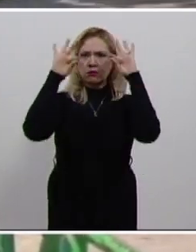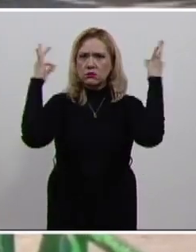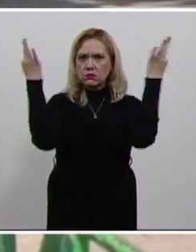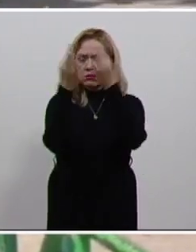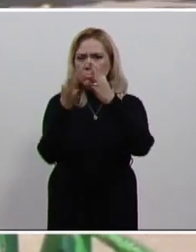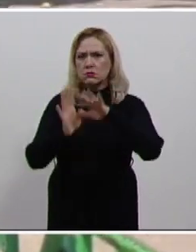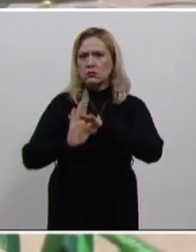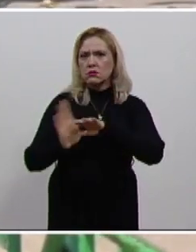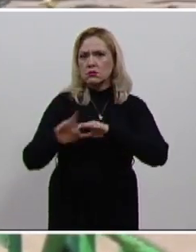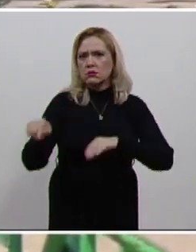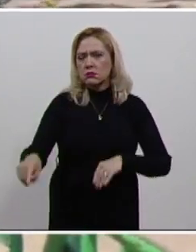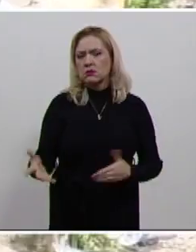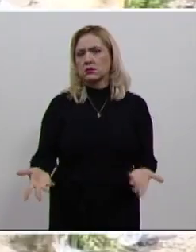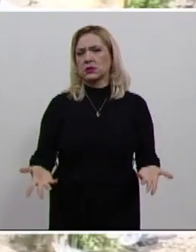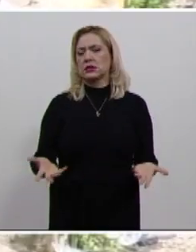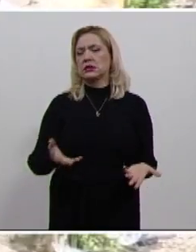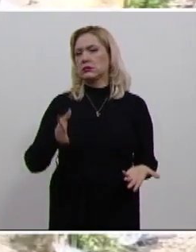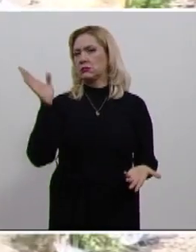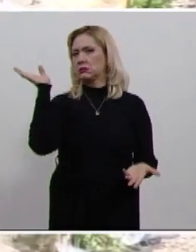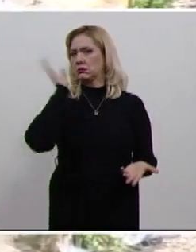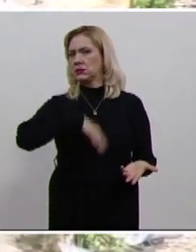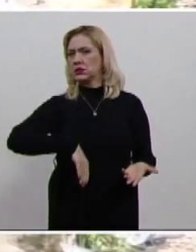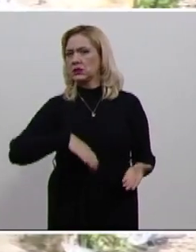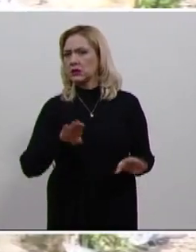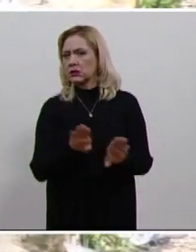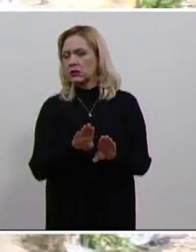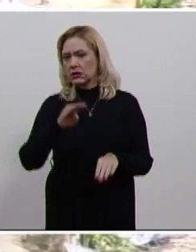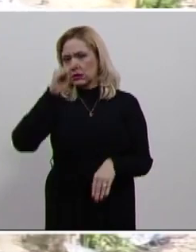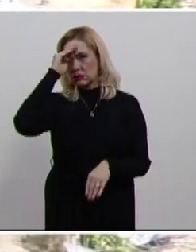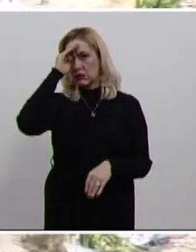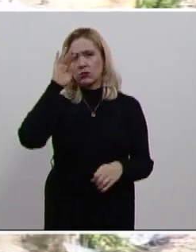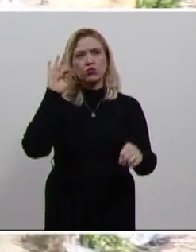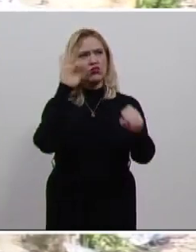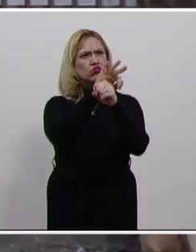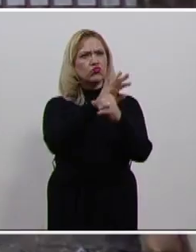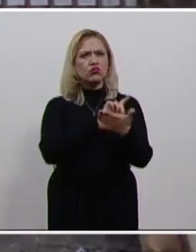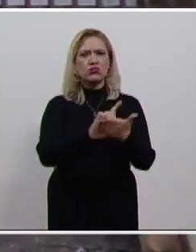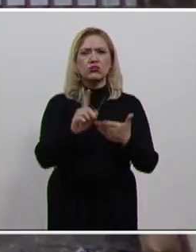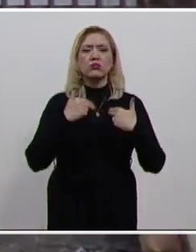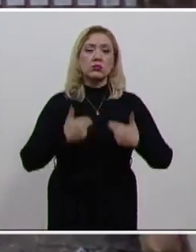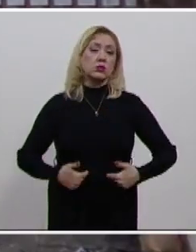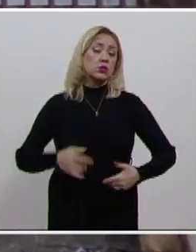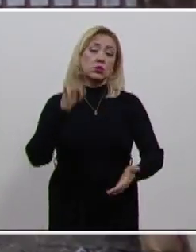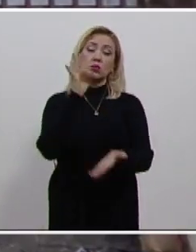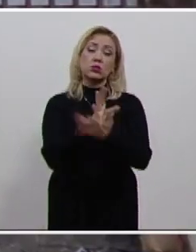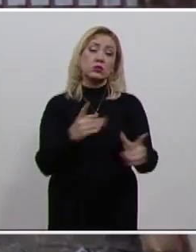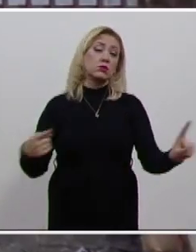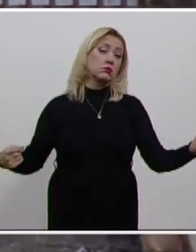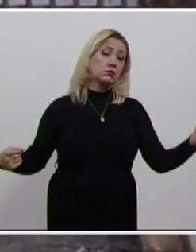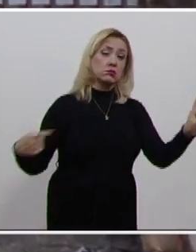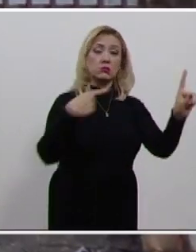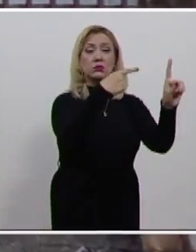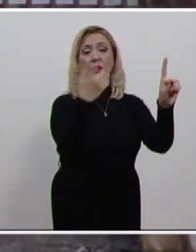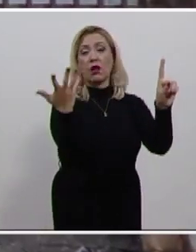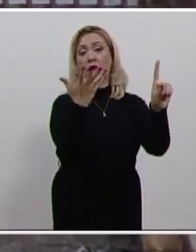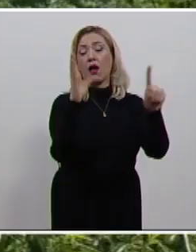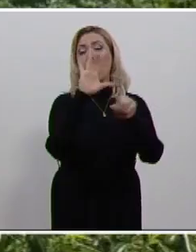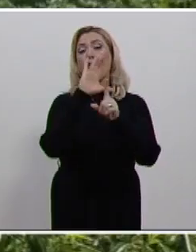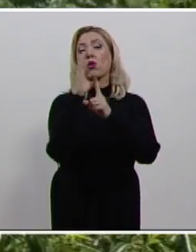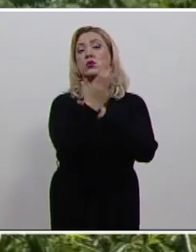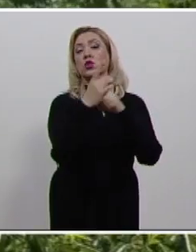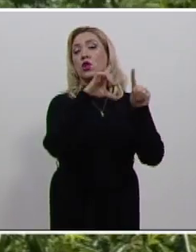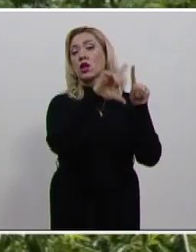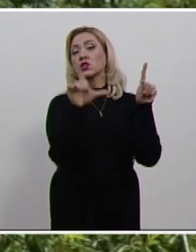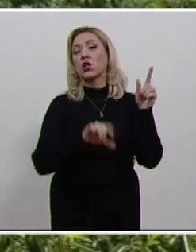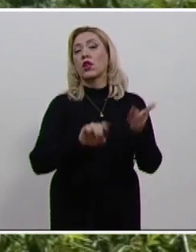basándose erróneamente en la suposición de que la defensa de los derechos humanos corresponde exclusivamente a la Comisión Nacional de